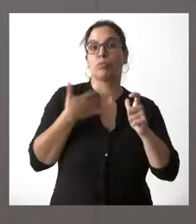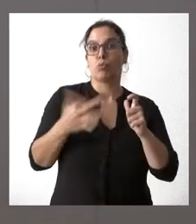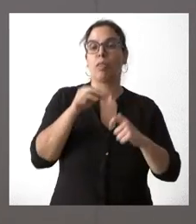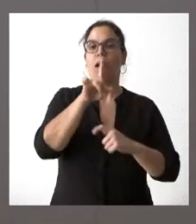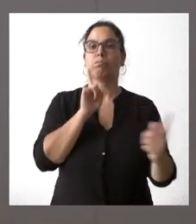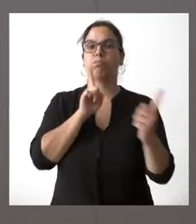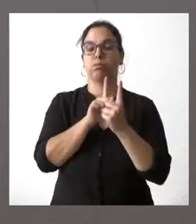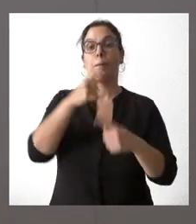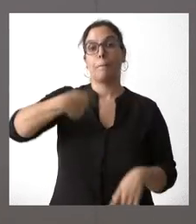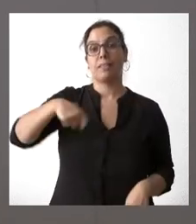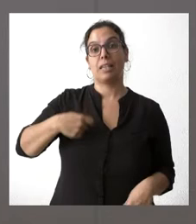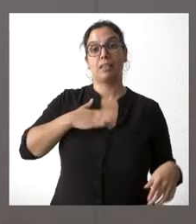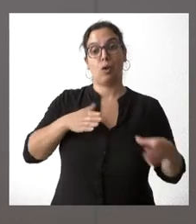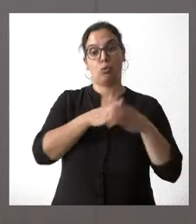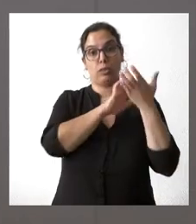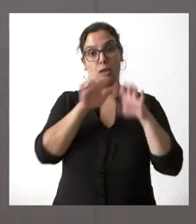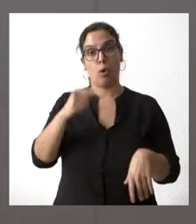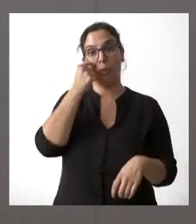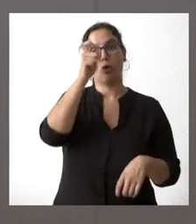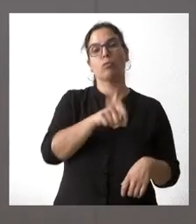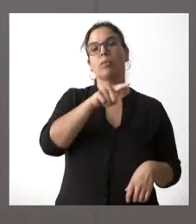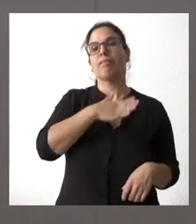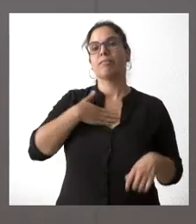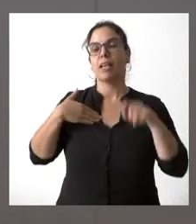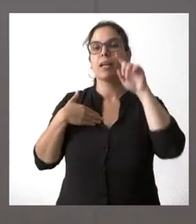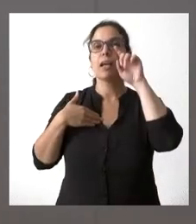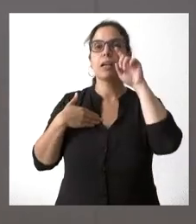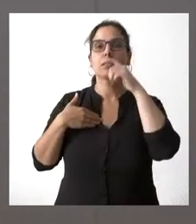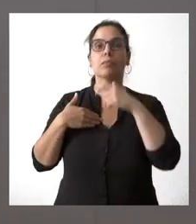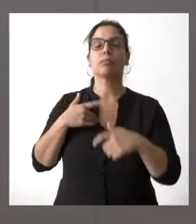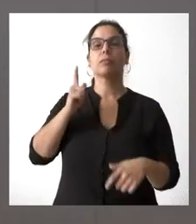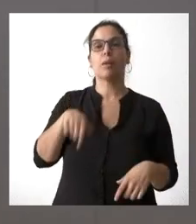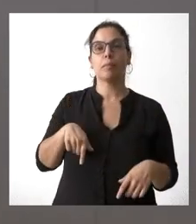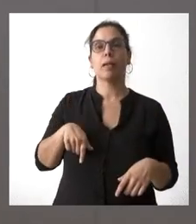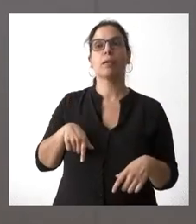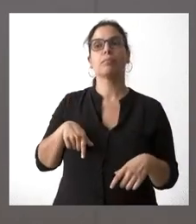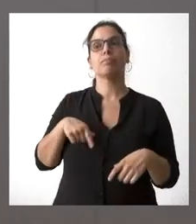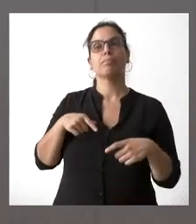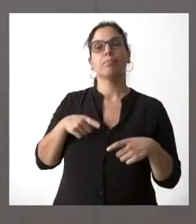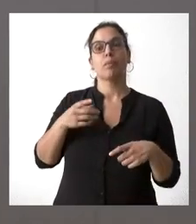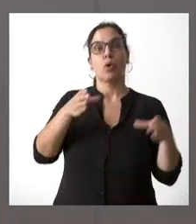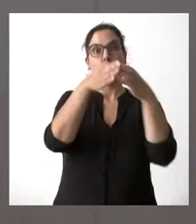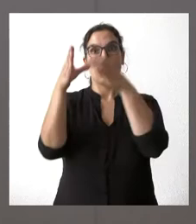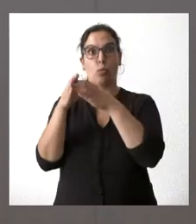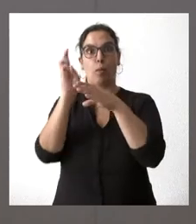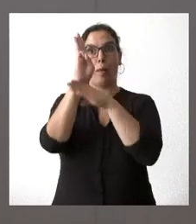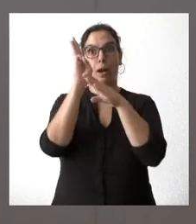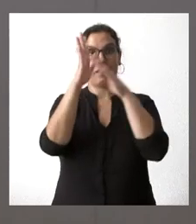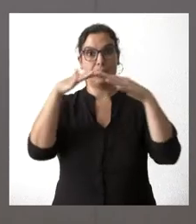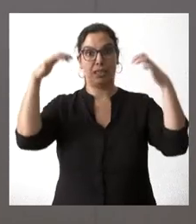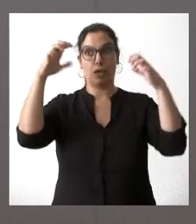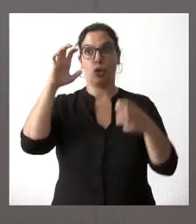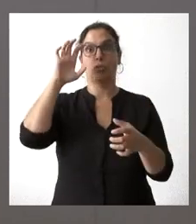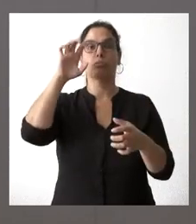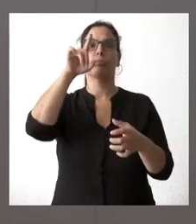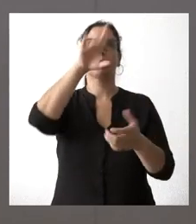el presidente de la Junta de Castilla León ha querido hacer partícipe de la opinión de los grupos parlamentarios en las Cortes de Castilla y León. En estos